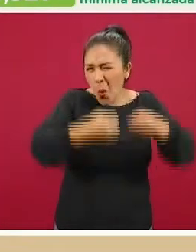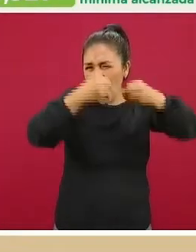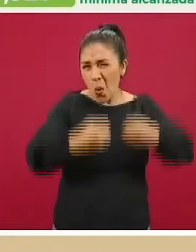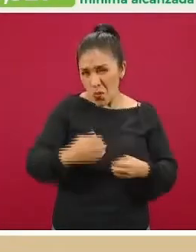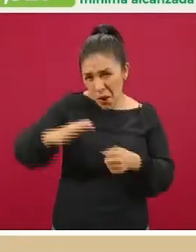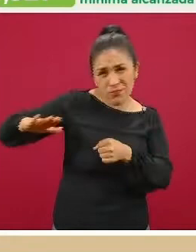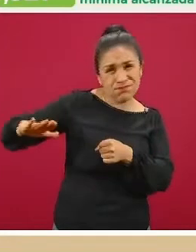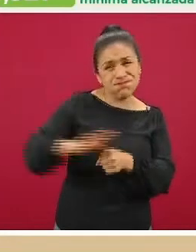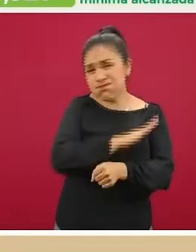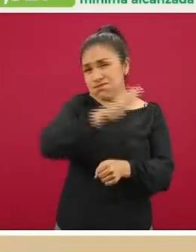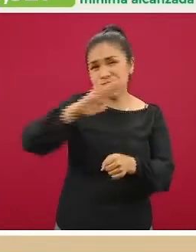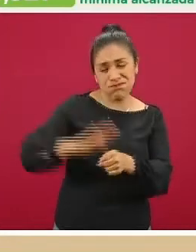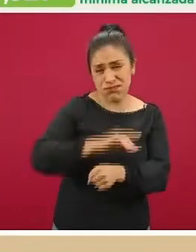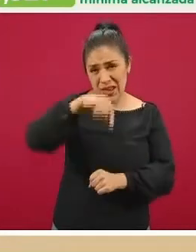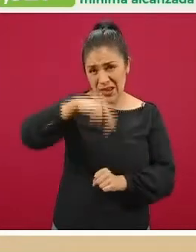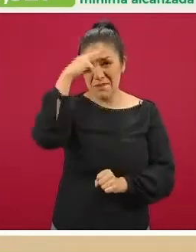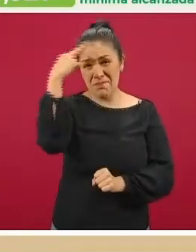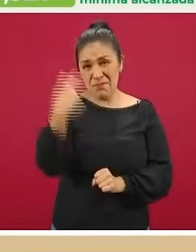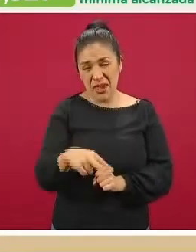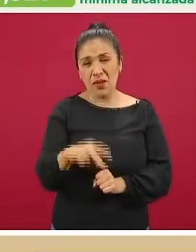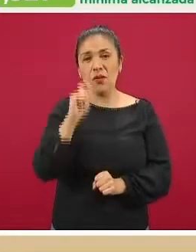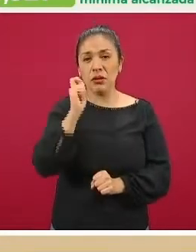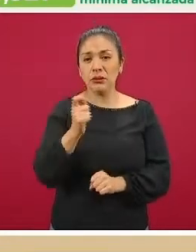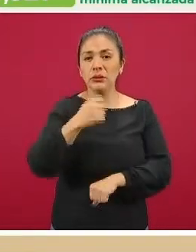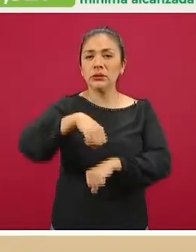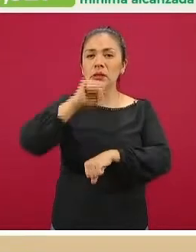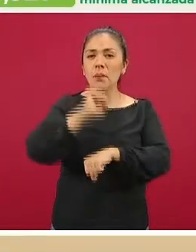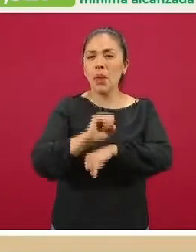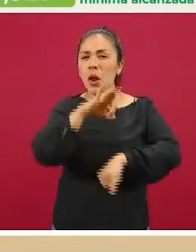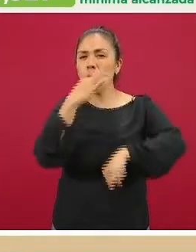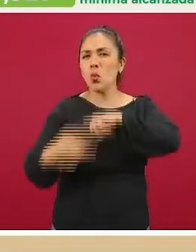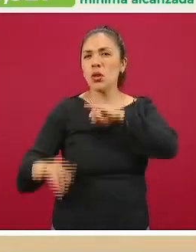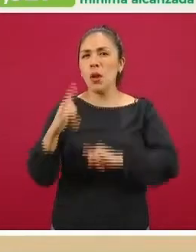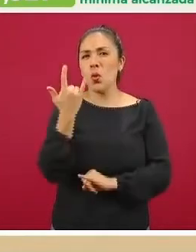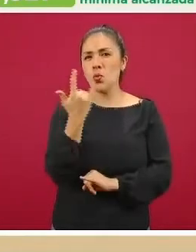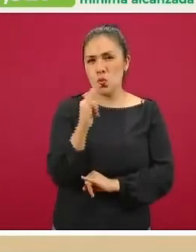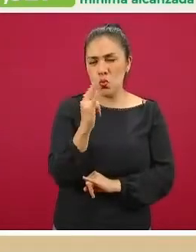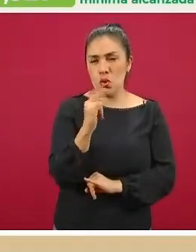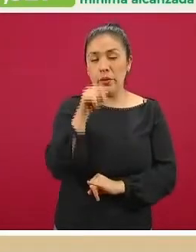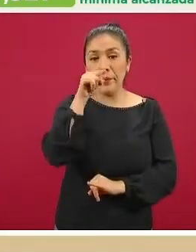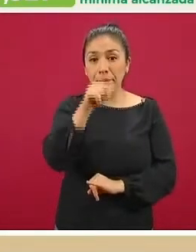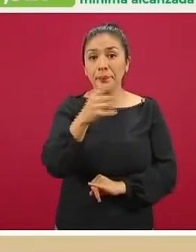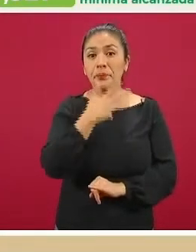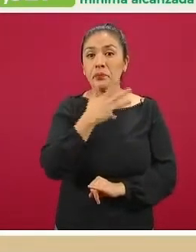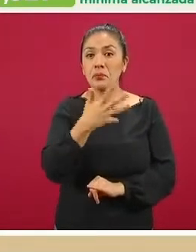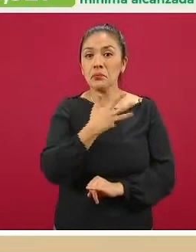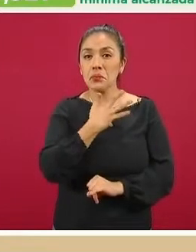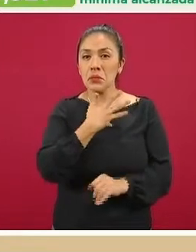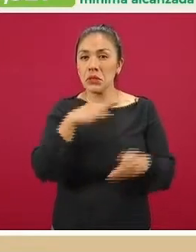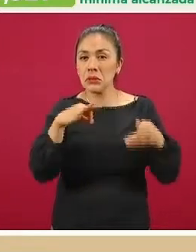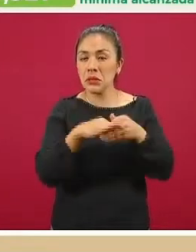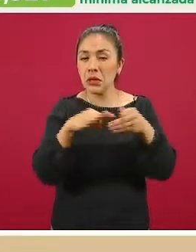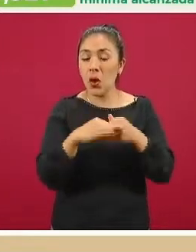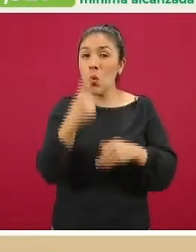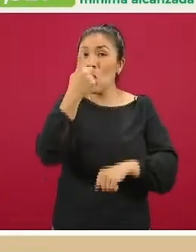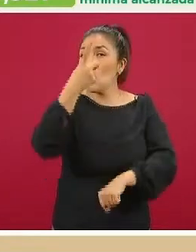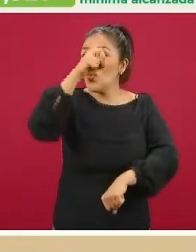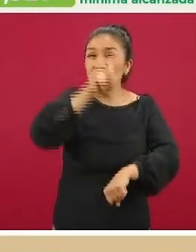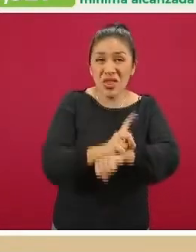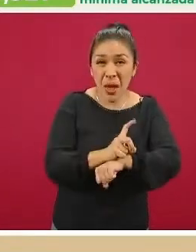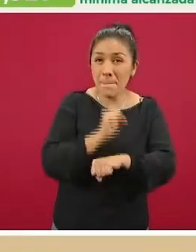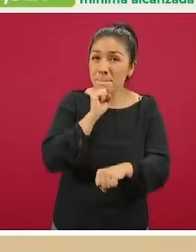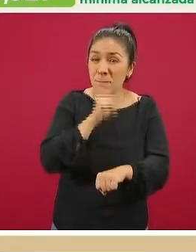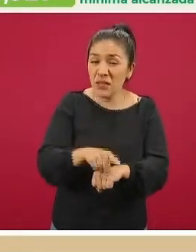personas hospitalizadas, que fue prácticamente en la última semana de julio, se llegaron a tener en un mismo día